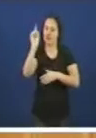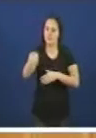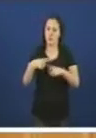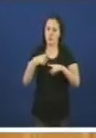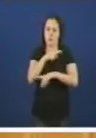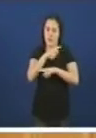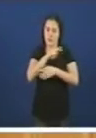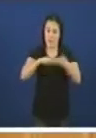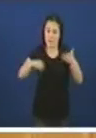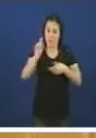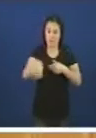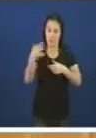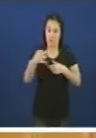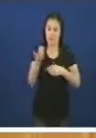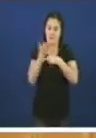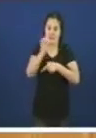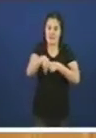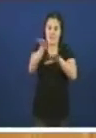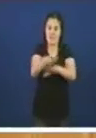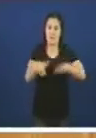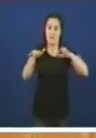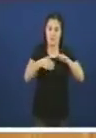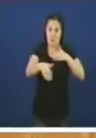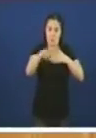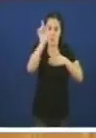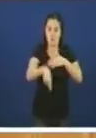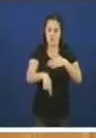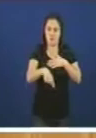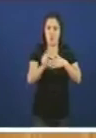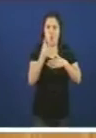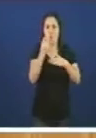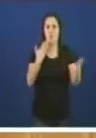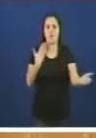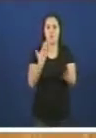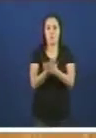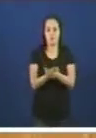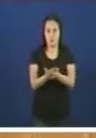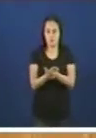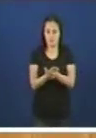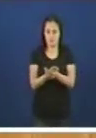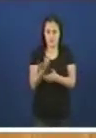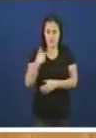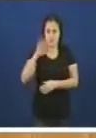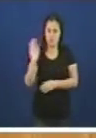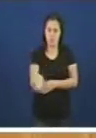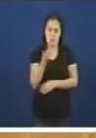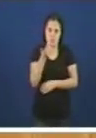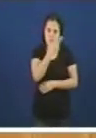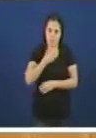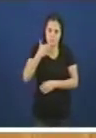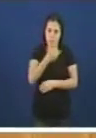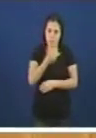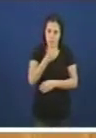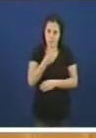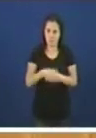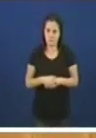Parlamento no prazo dun mes unha proposta concreta. Ben, pasado ese tempo, o BNG a tiro